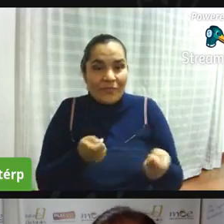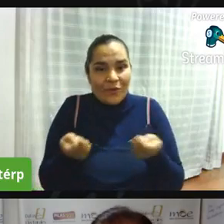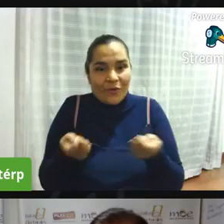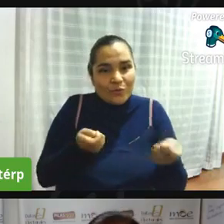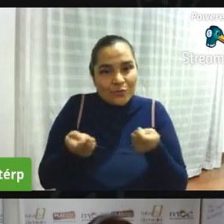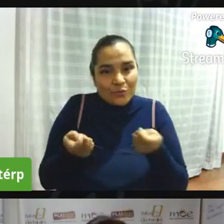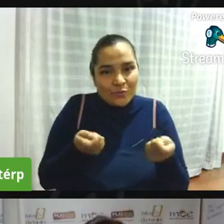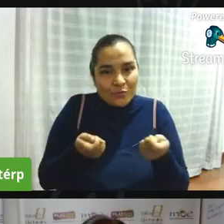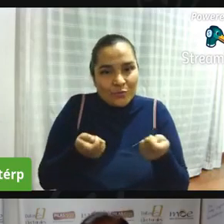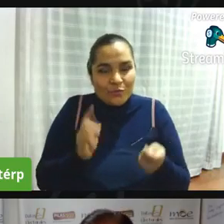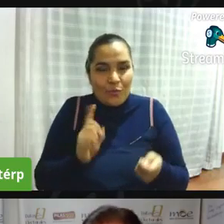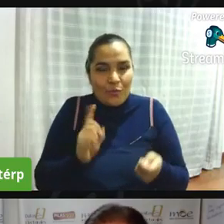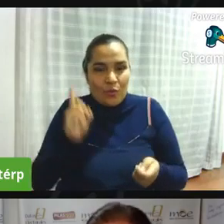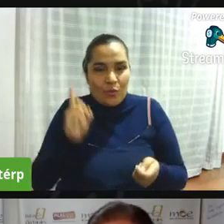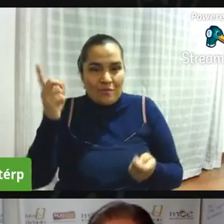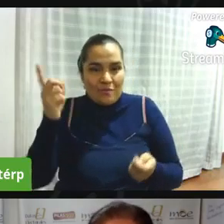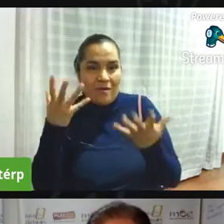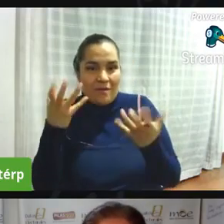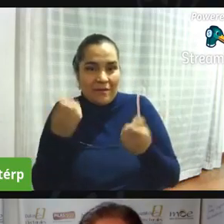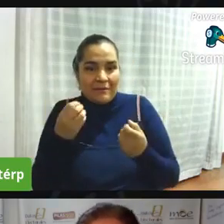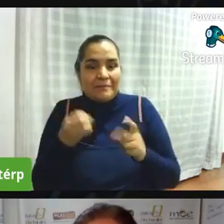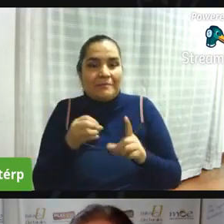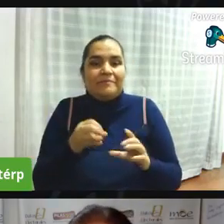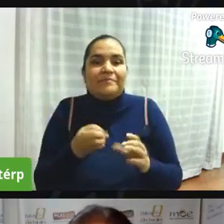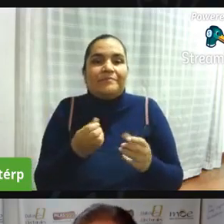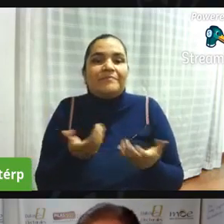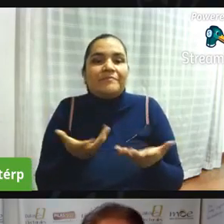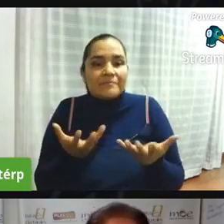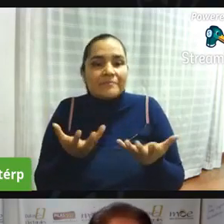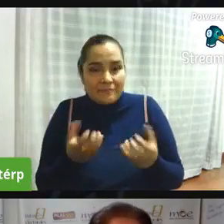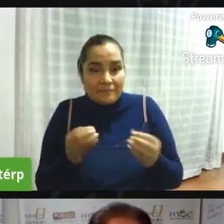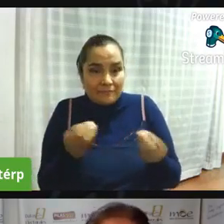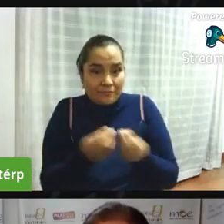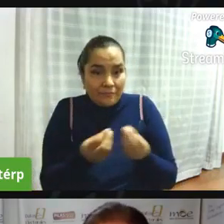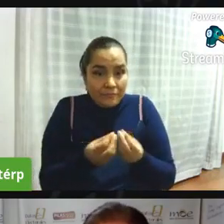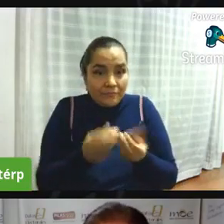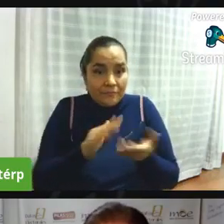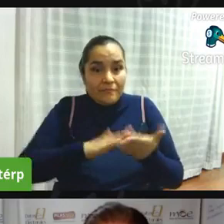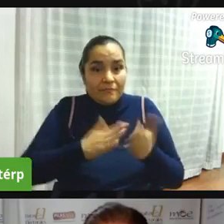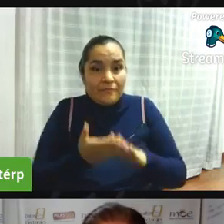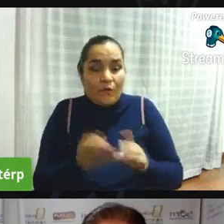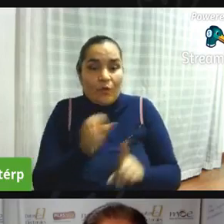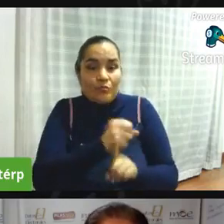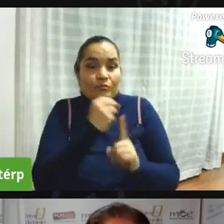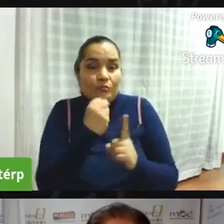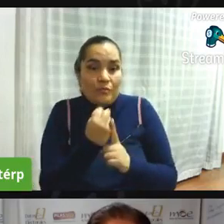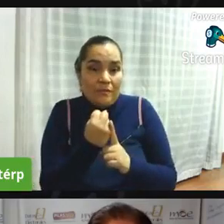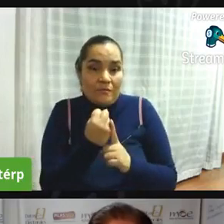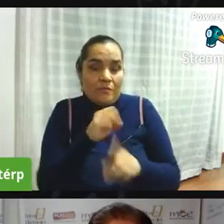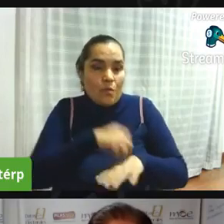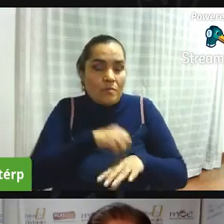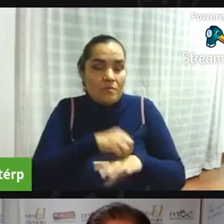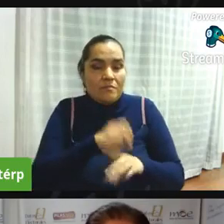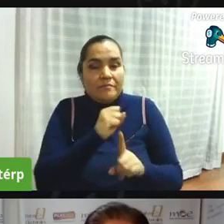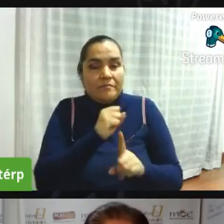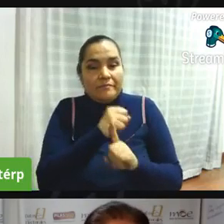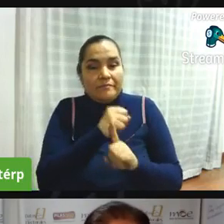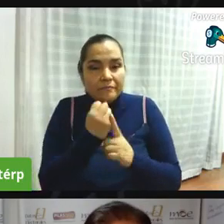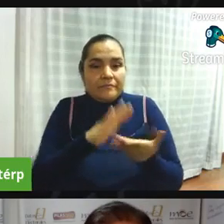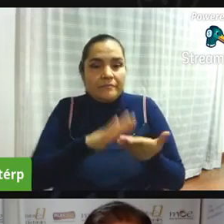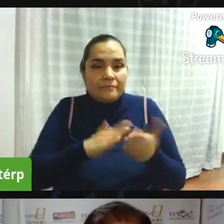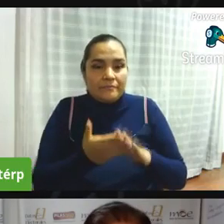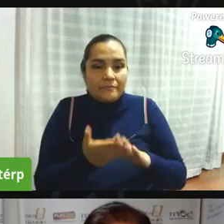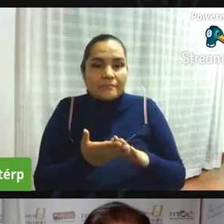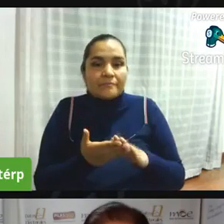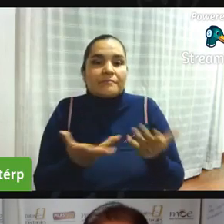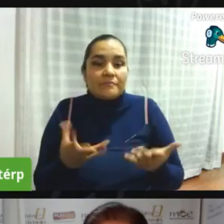además de organizaciones de sociales o comunales que es lo que debemos buscar nosotros como